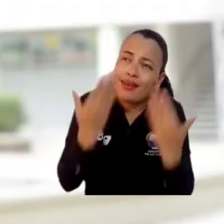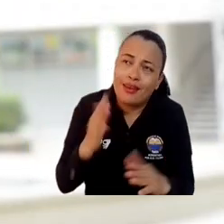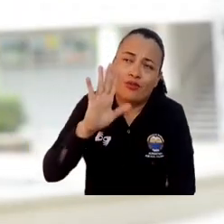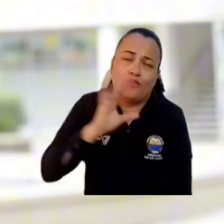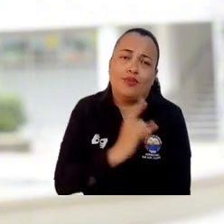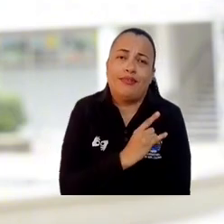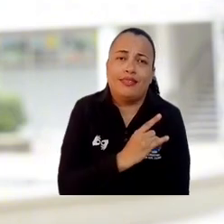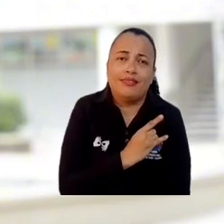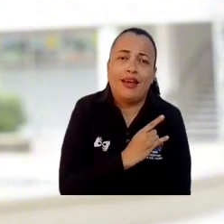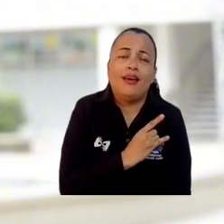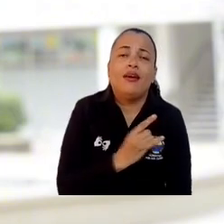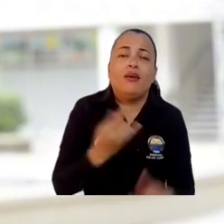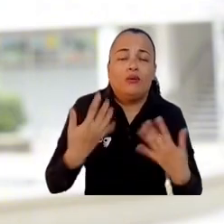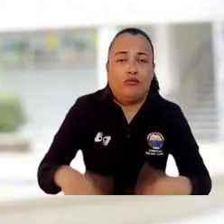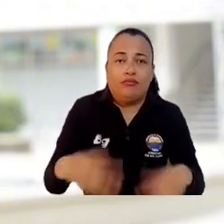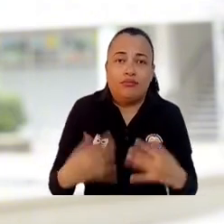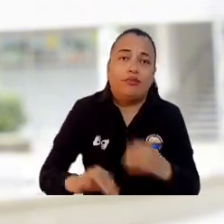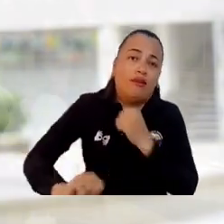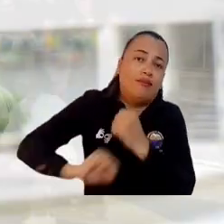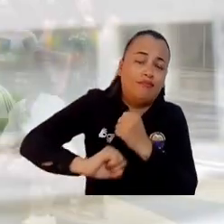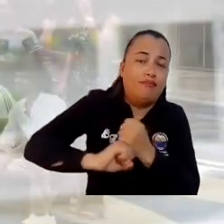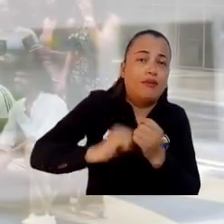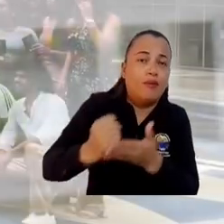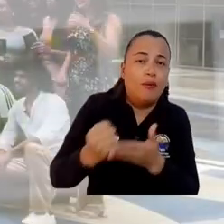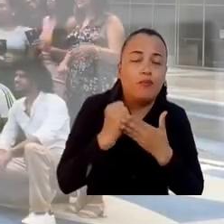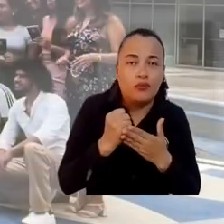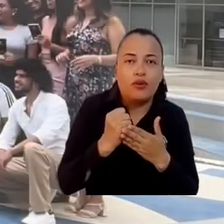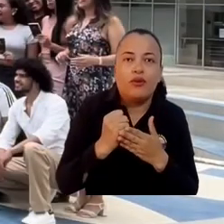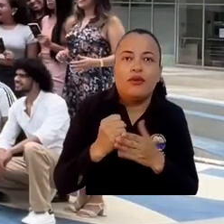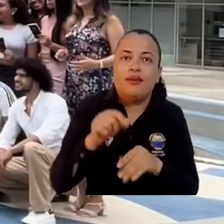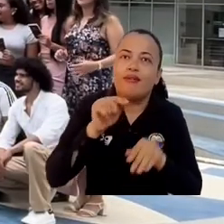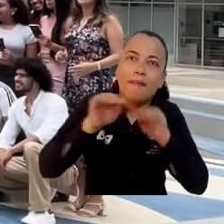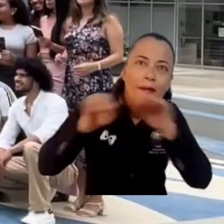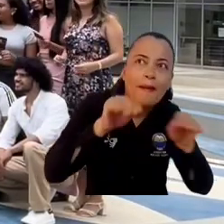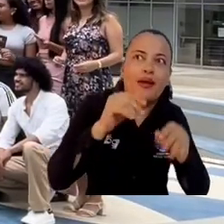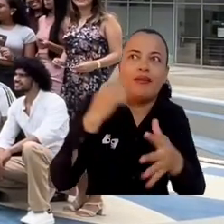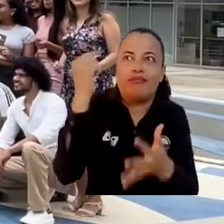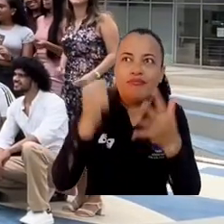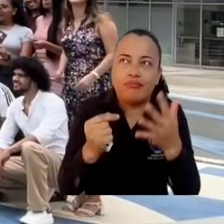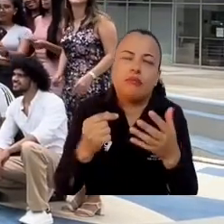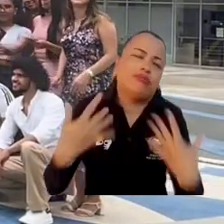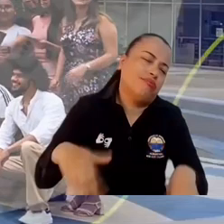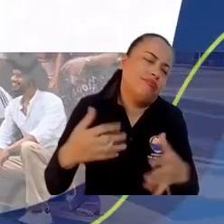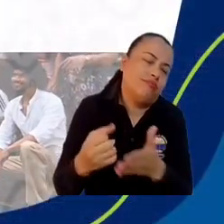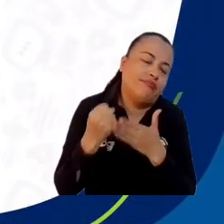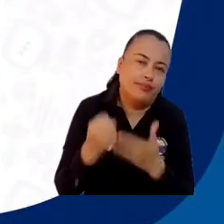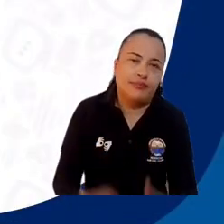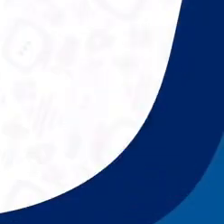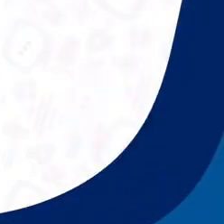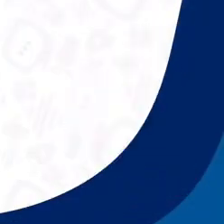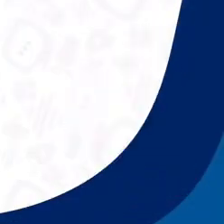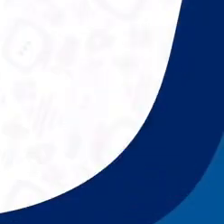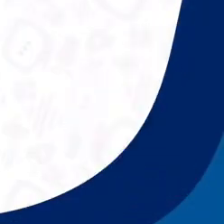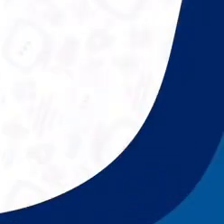muy agradecido porque ha sido de muy gran ayuda todas las convocatorias que han podido lanzar